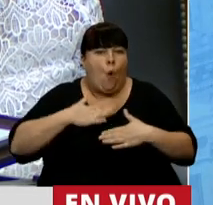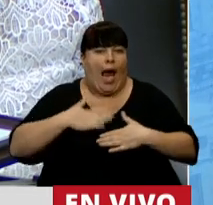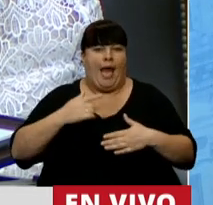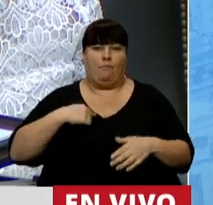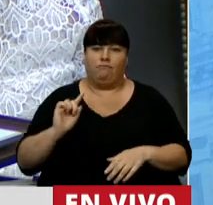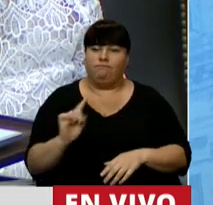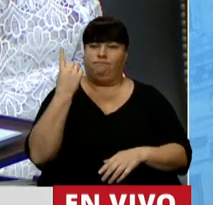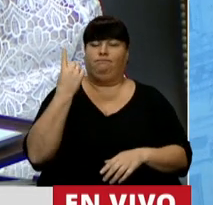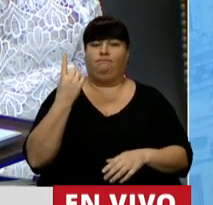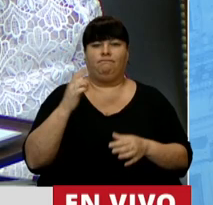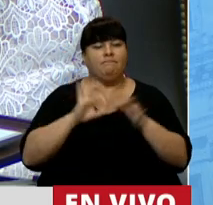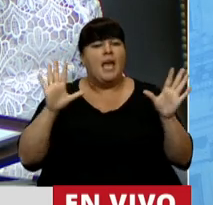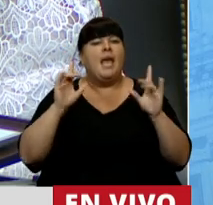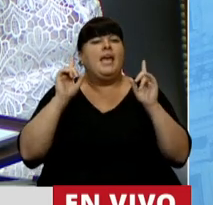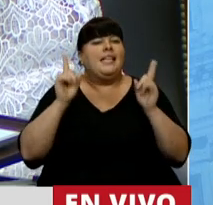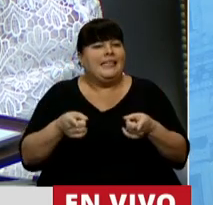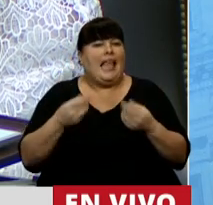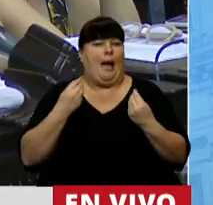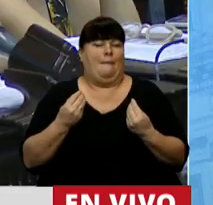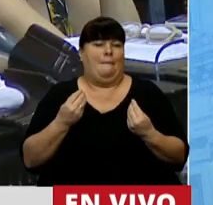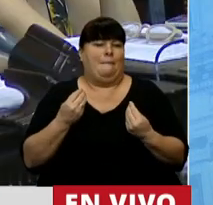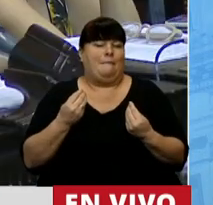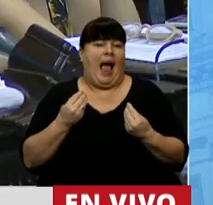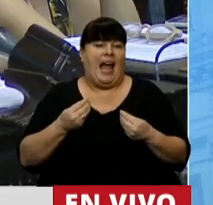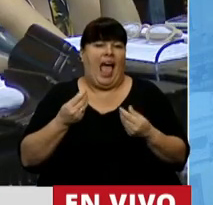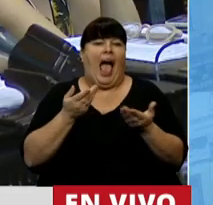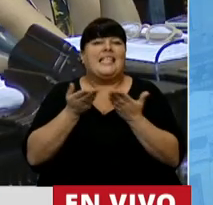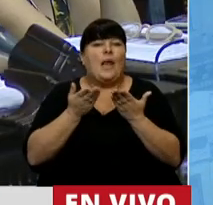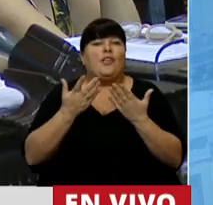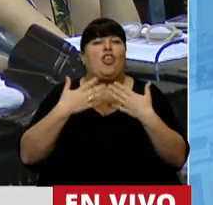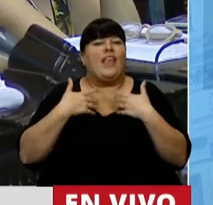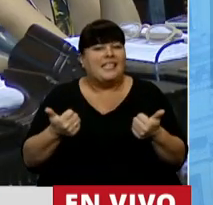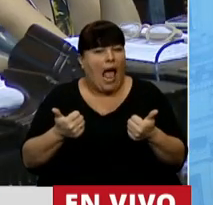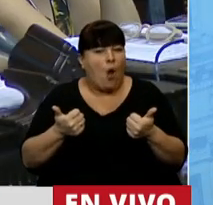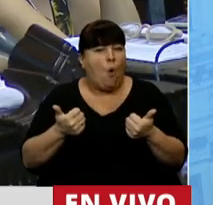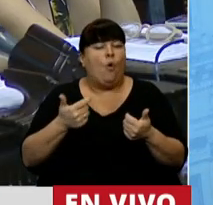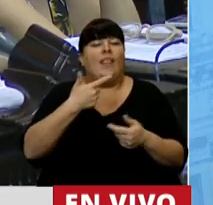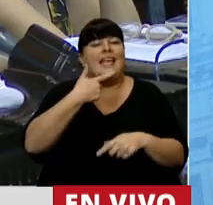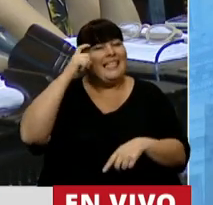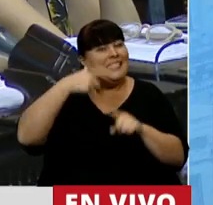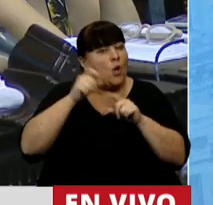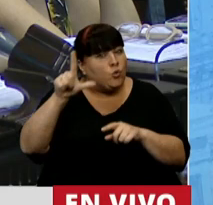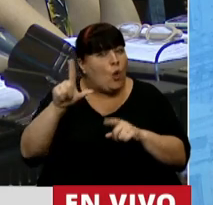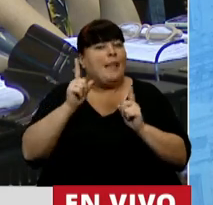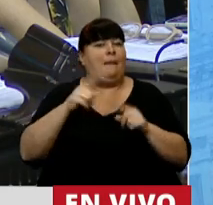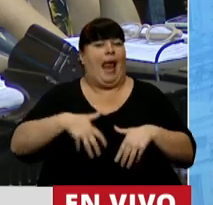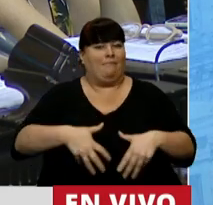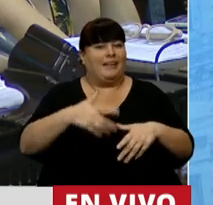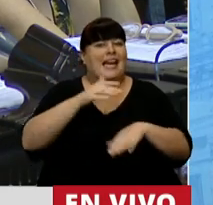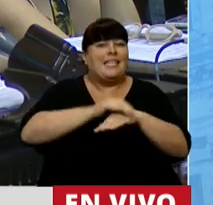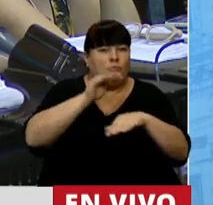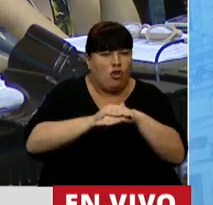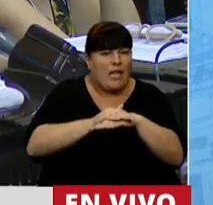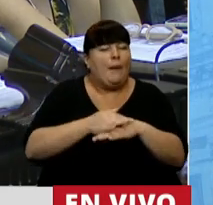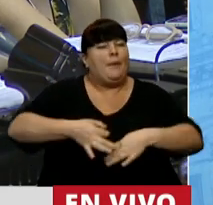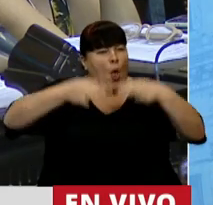la autonomía, pero también para poder tener servicios de salud sexual y de procreación responsable de